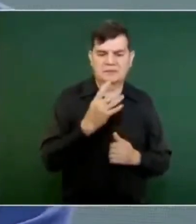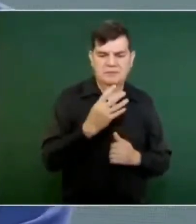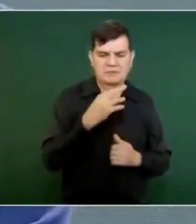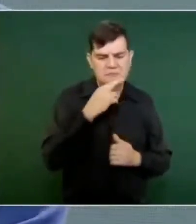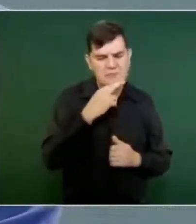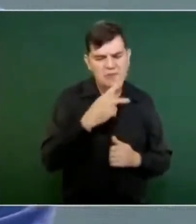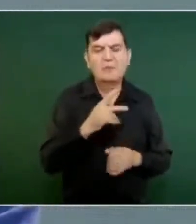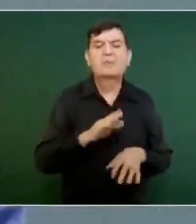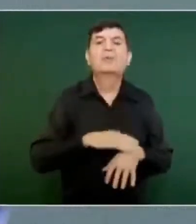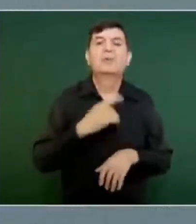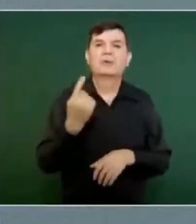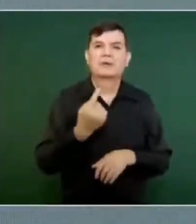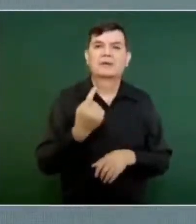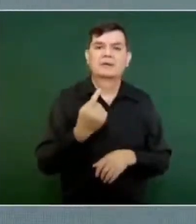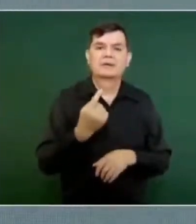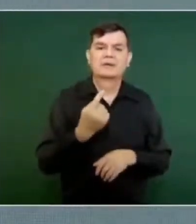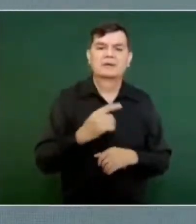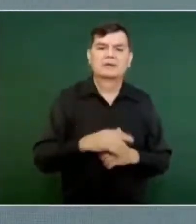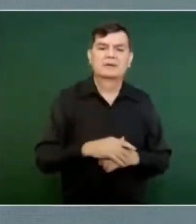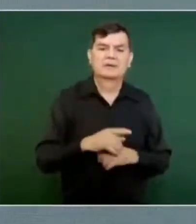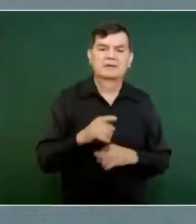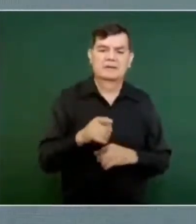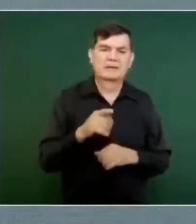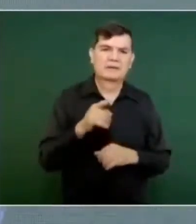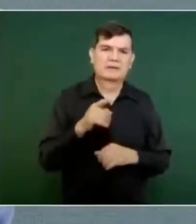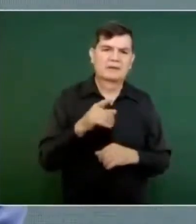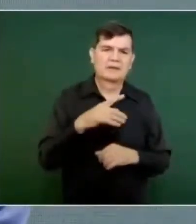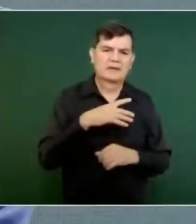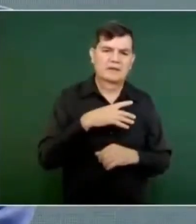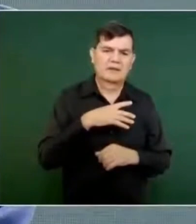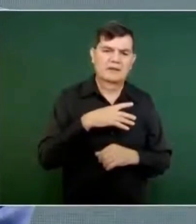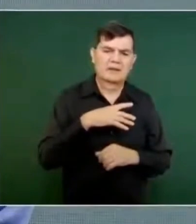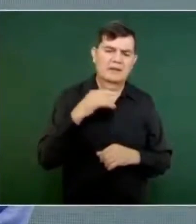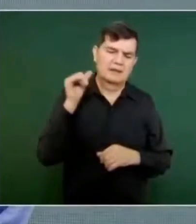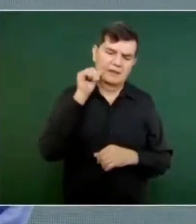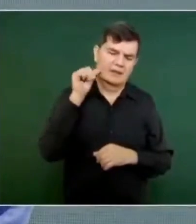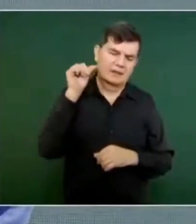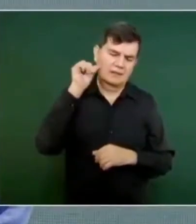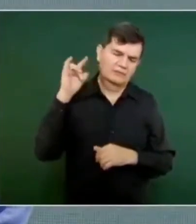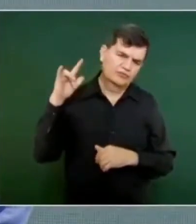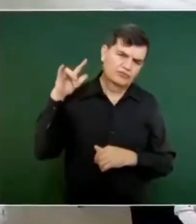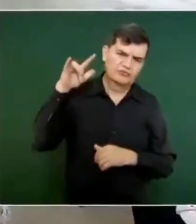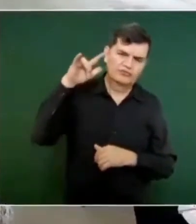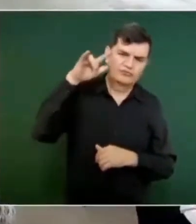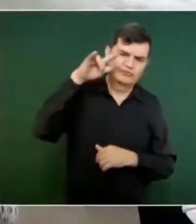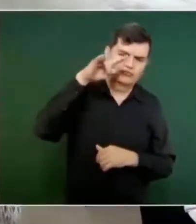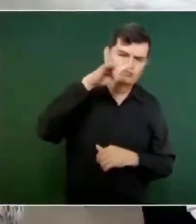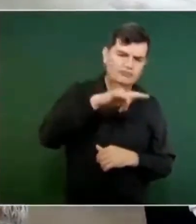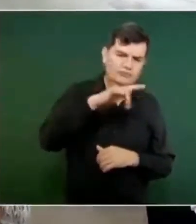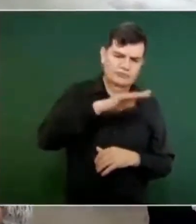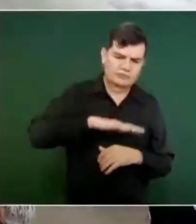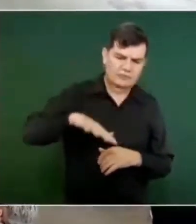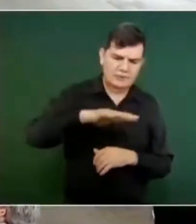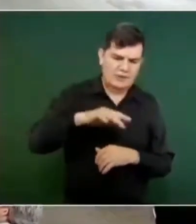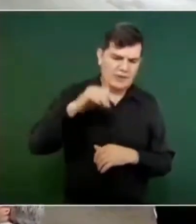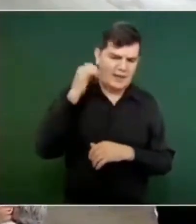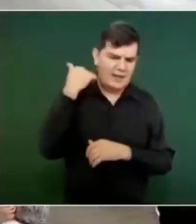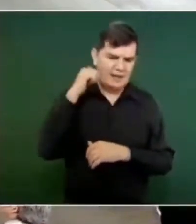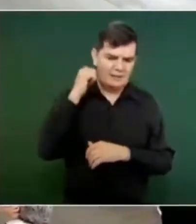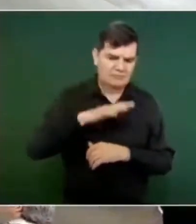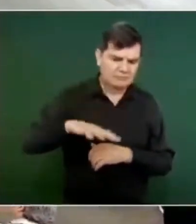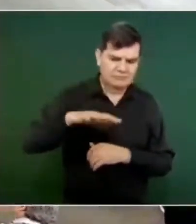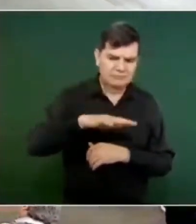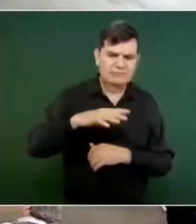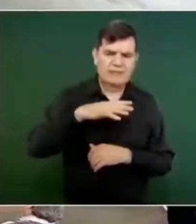ser mejor, porque ayer que sobrevolé en la noche en Acapulco, ya